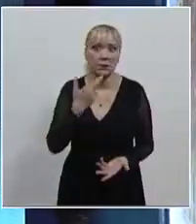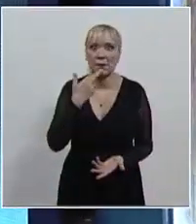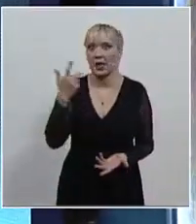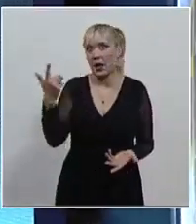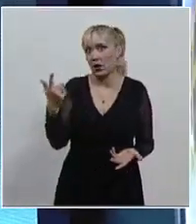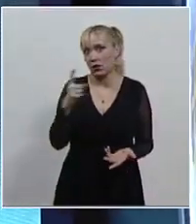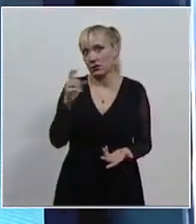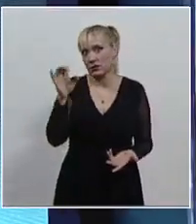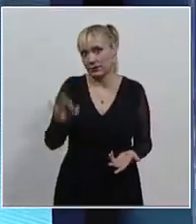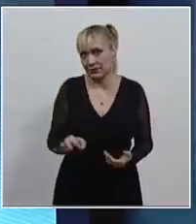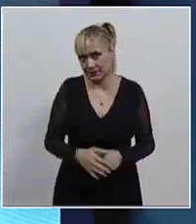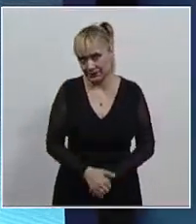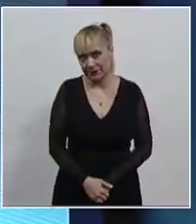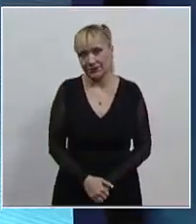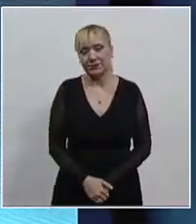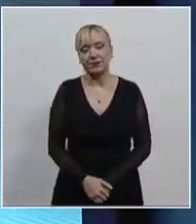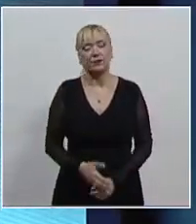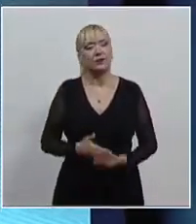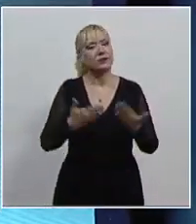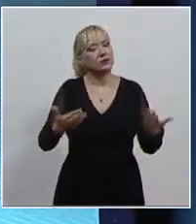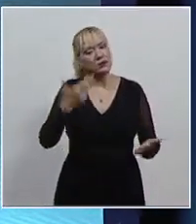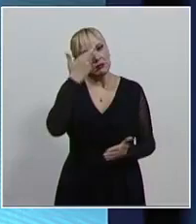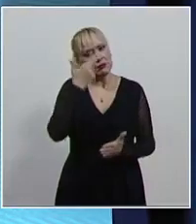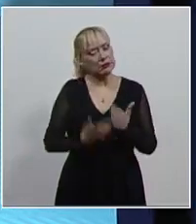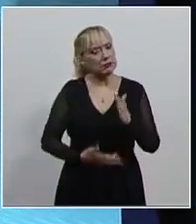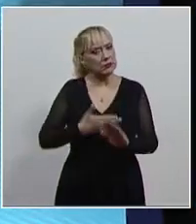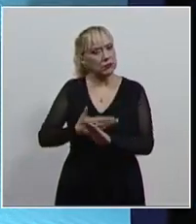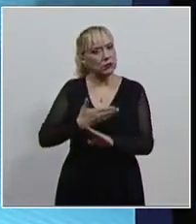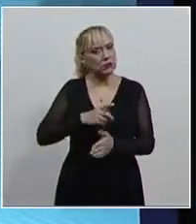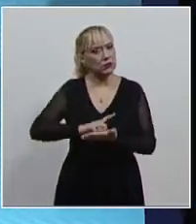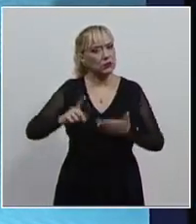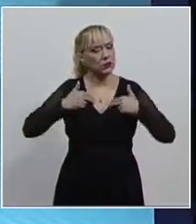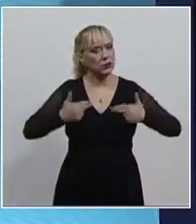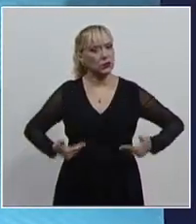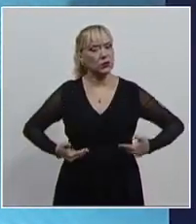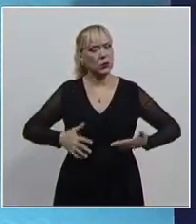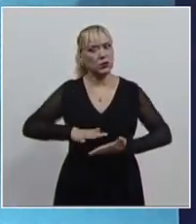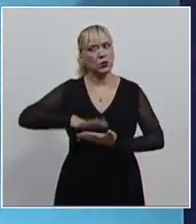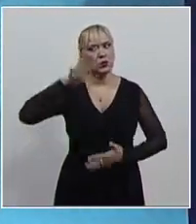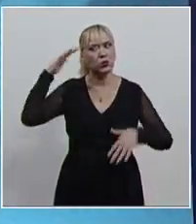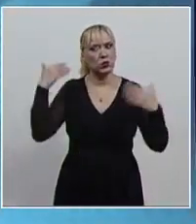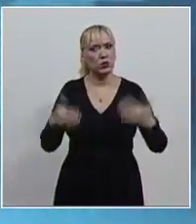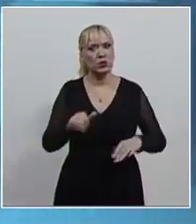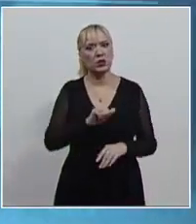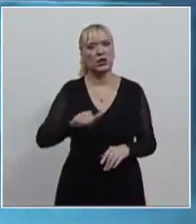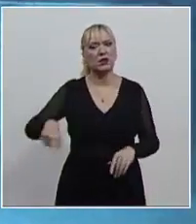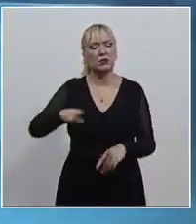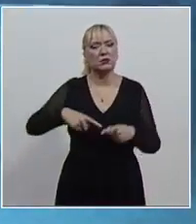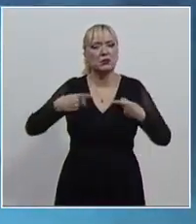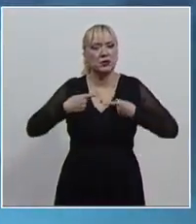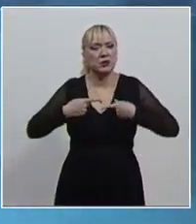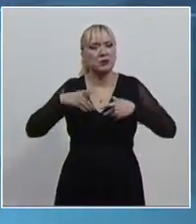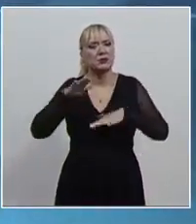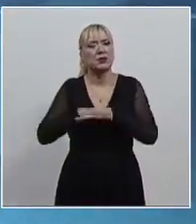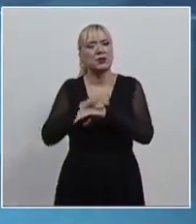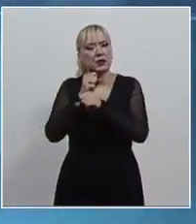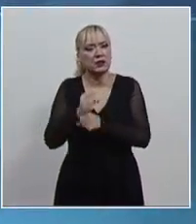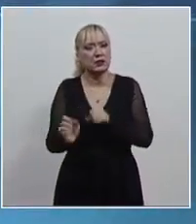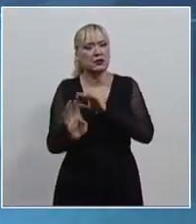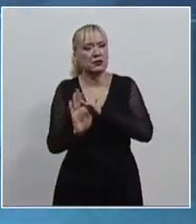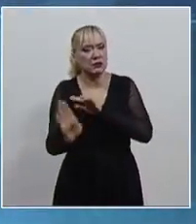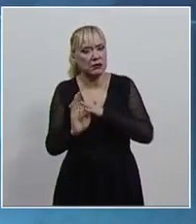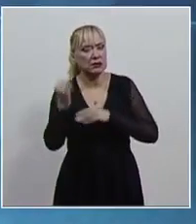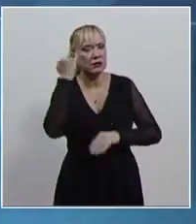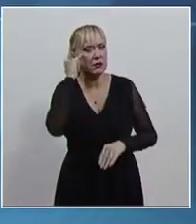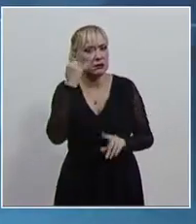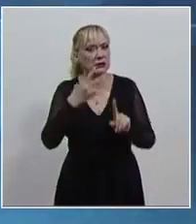Y ante las persistentes violaciones a derechos humanos que afectan sobre todo a sectores vulnerables, es indispensable impulsar un mecanismo de